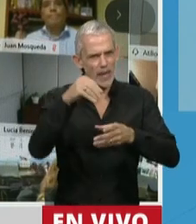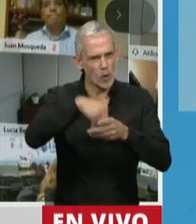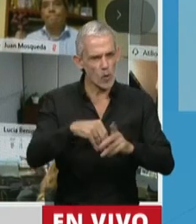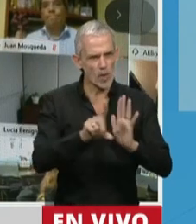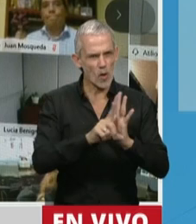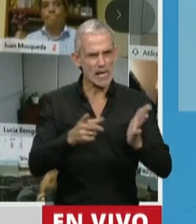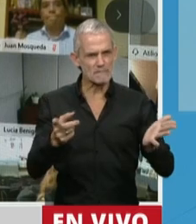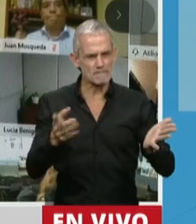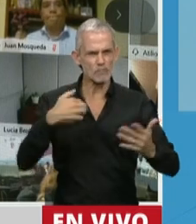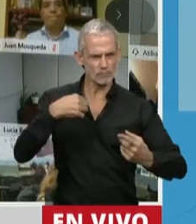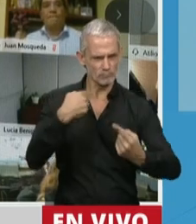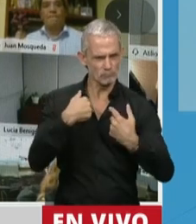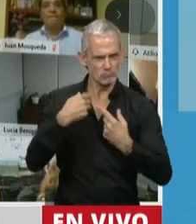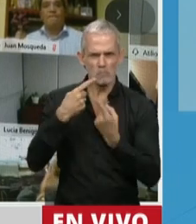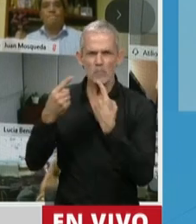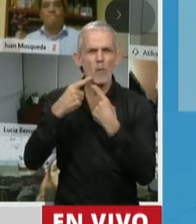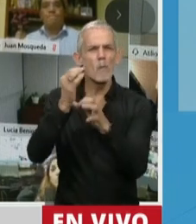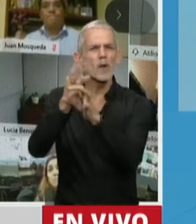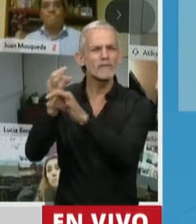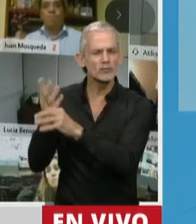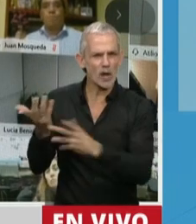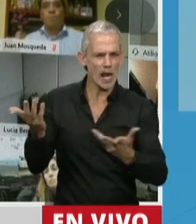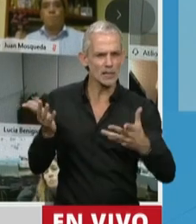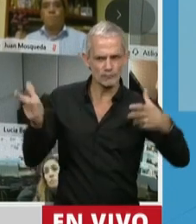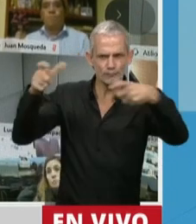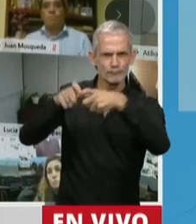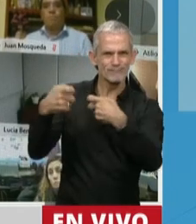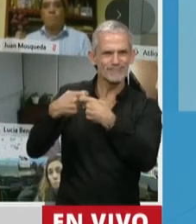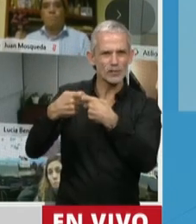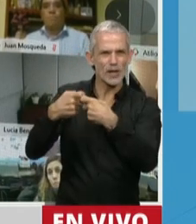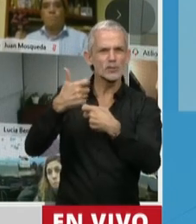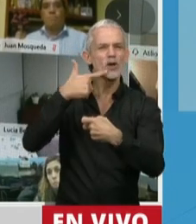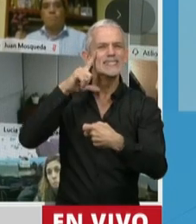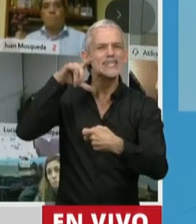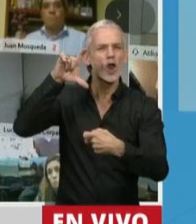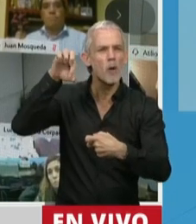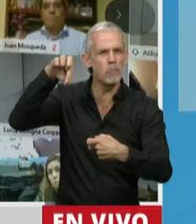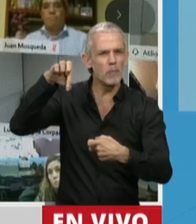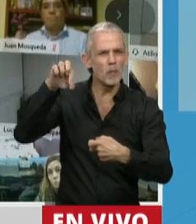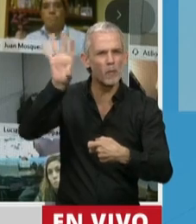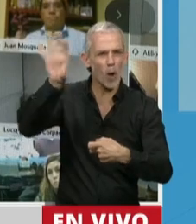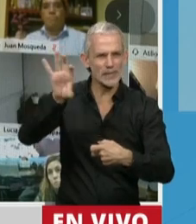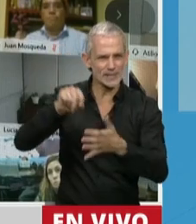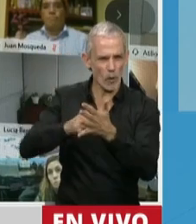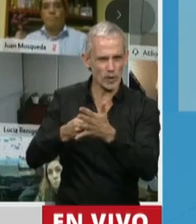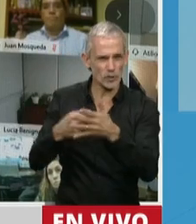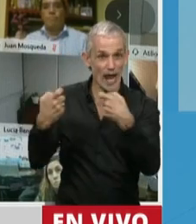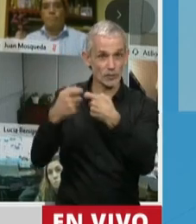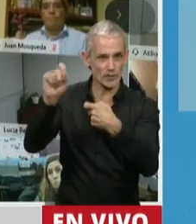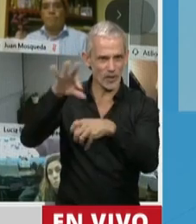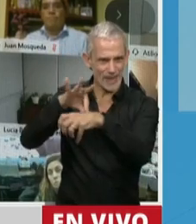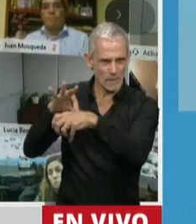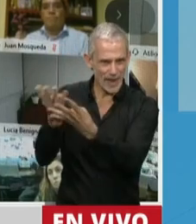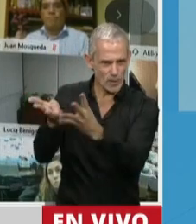hemos hecho una consulta a los profesionales nucleados en la SICOP, en la provincia de Buenos Aires, que nos han